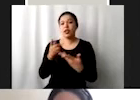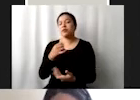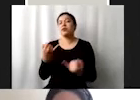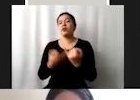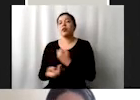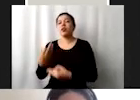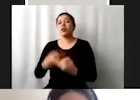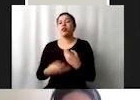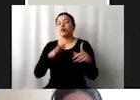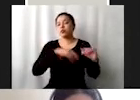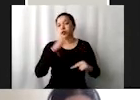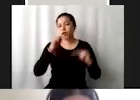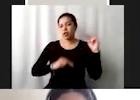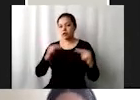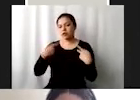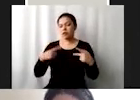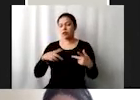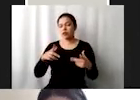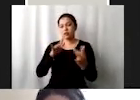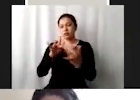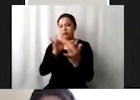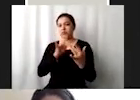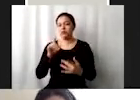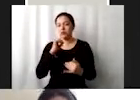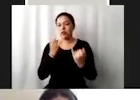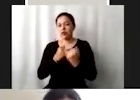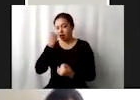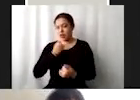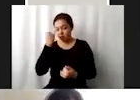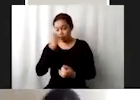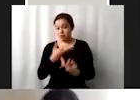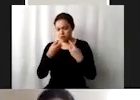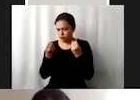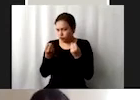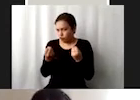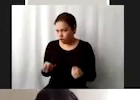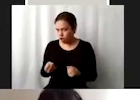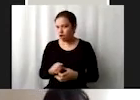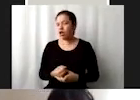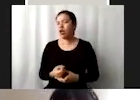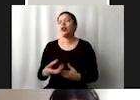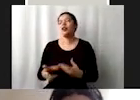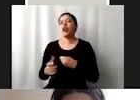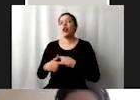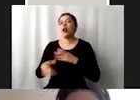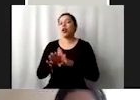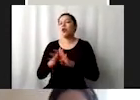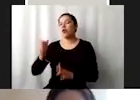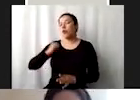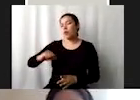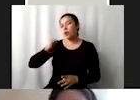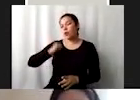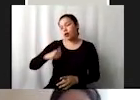sus dimensiones. Hay una cuestión del lenguaje fuerte aquí, digo, hay muchas cosas que siguen siendo conservadoras desgraciadamente,